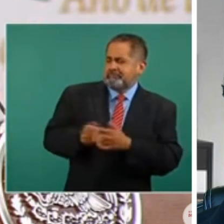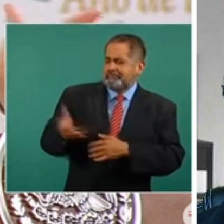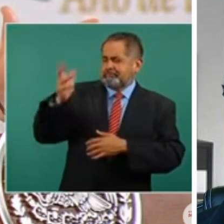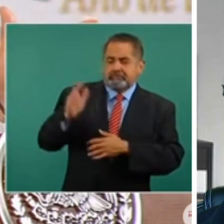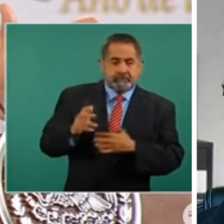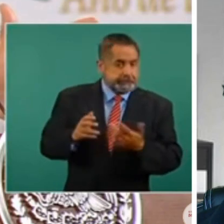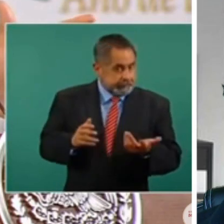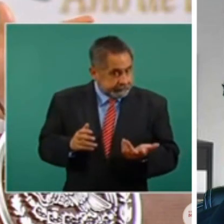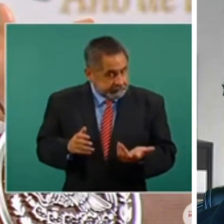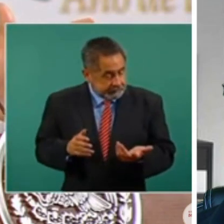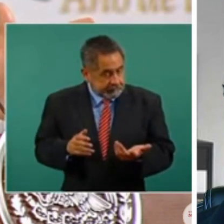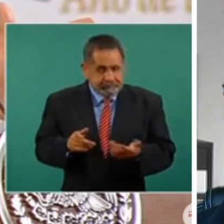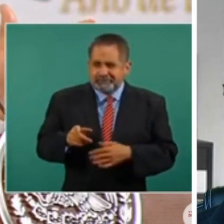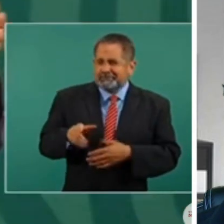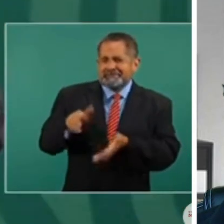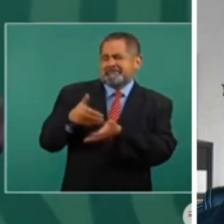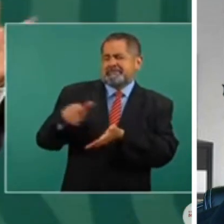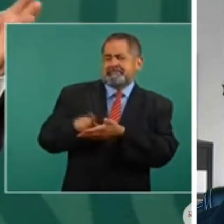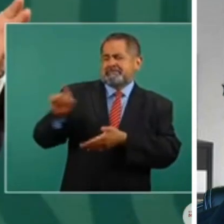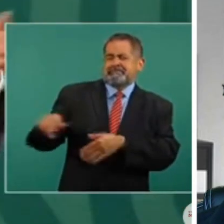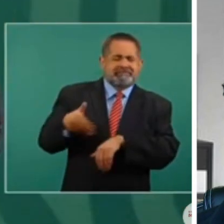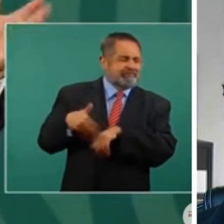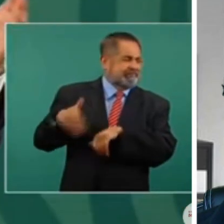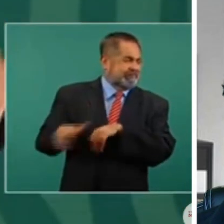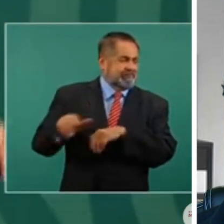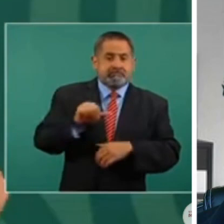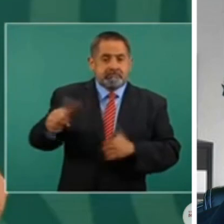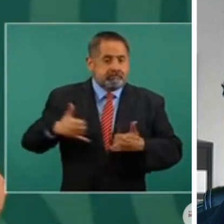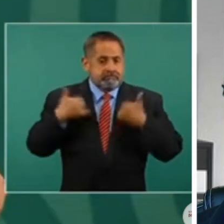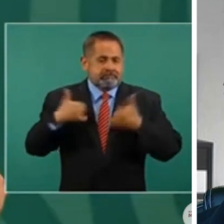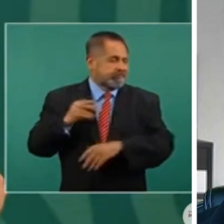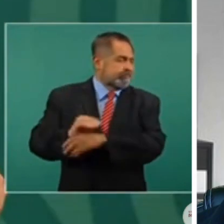etiquetarlos, tratarlos de manera discriminatoria, despectiva a los jóvenes.